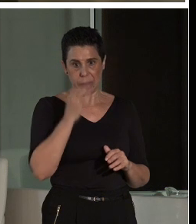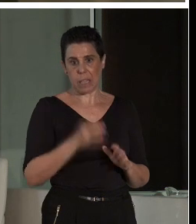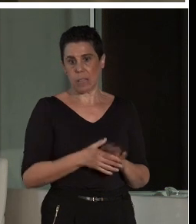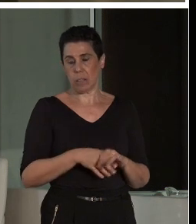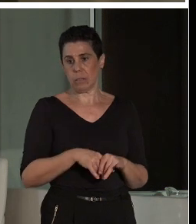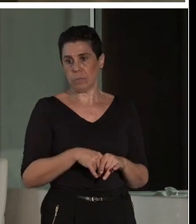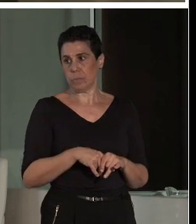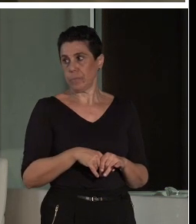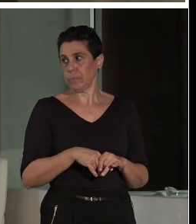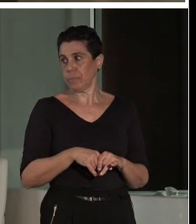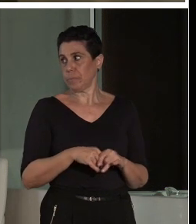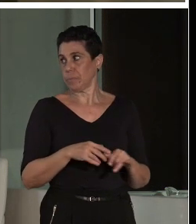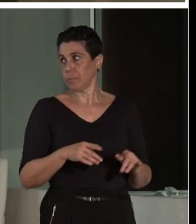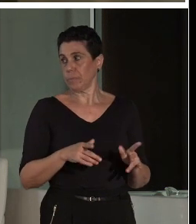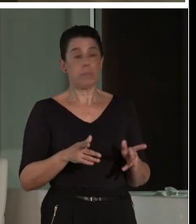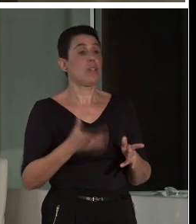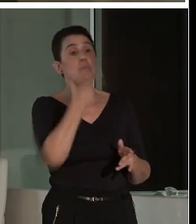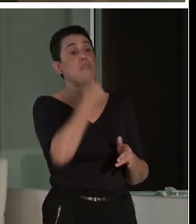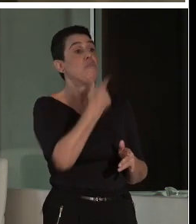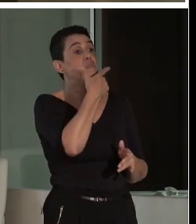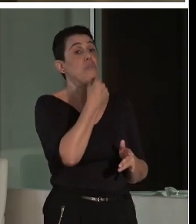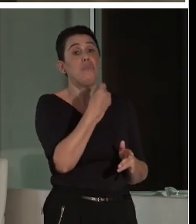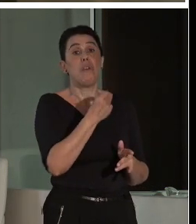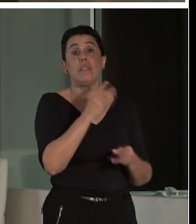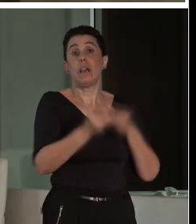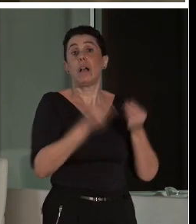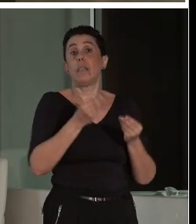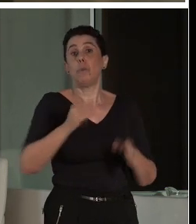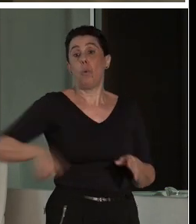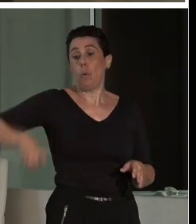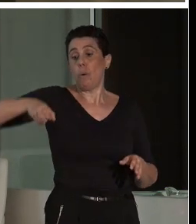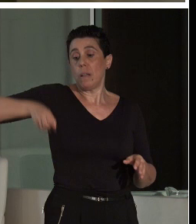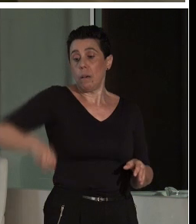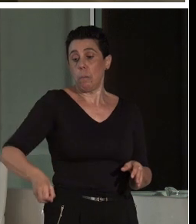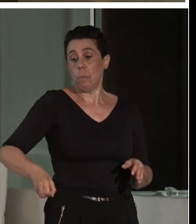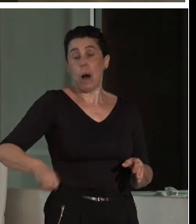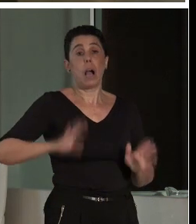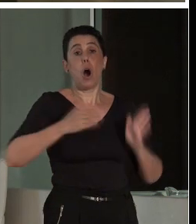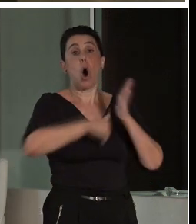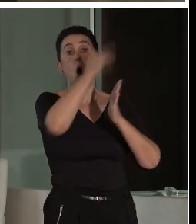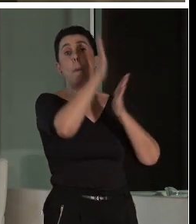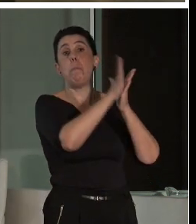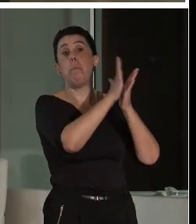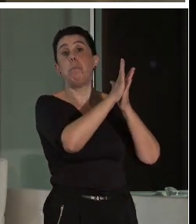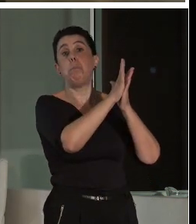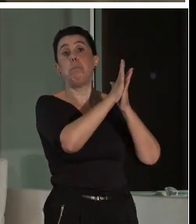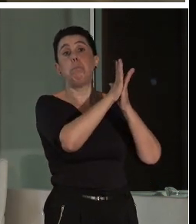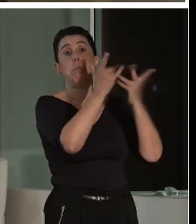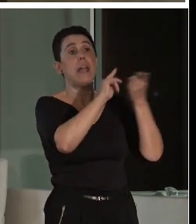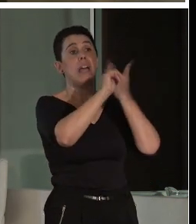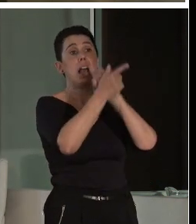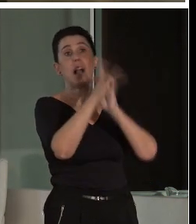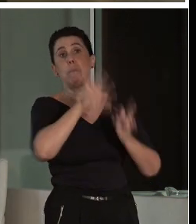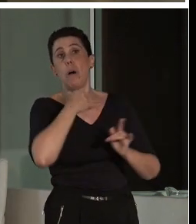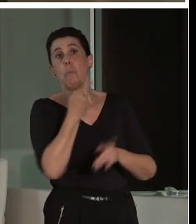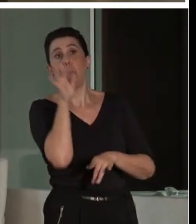Es fácil. A veces se trata simplemente de bajar una barandilla y de colocar los paneles de manera que los puede leer él, pero también los